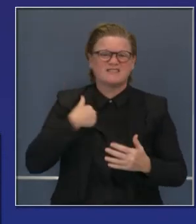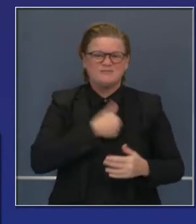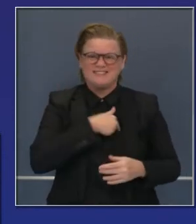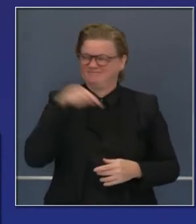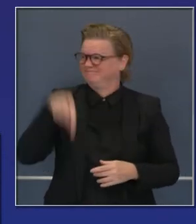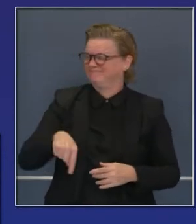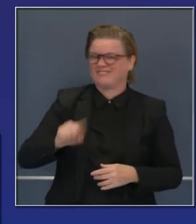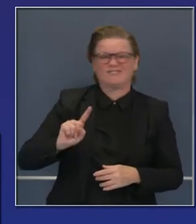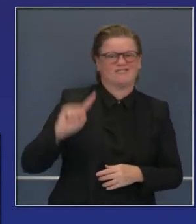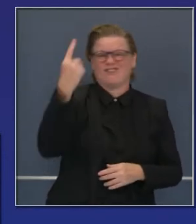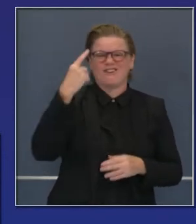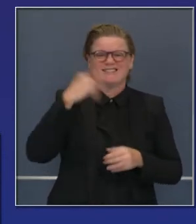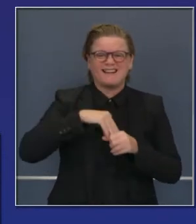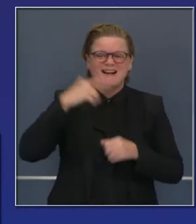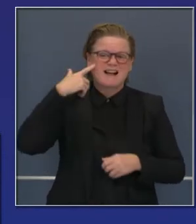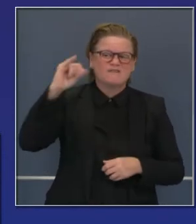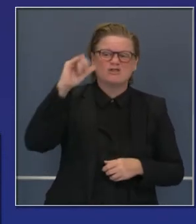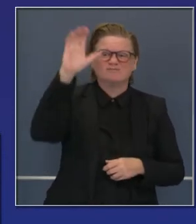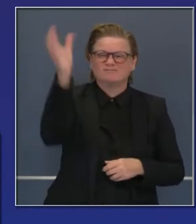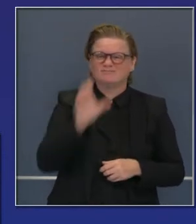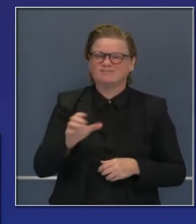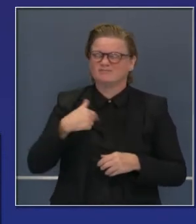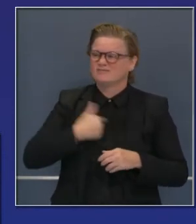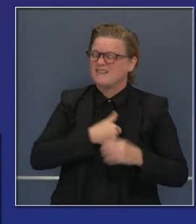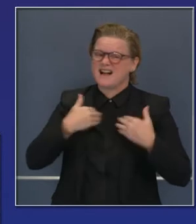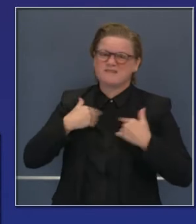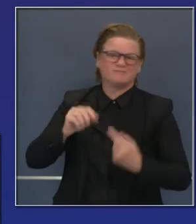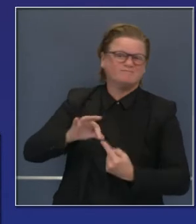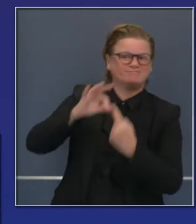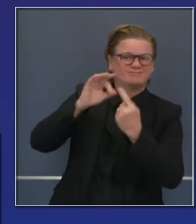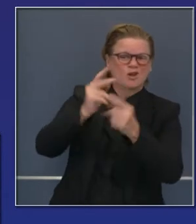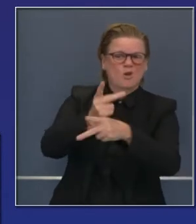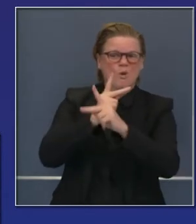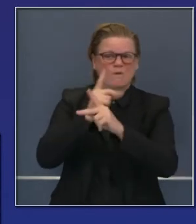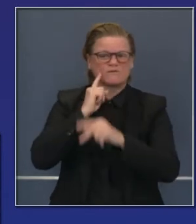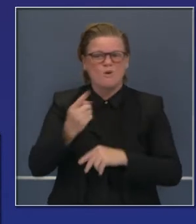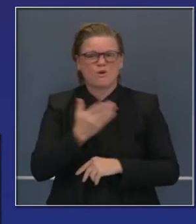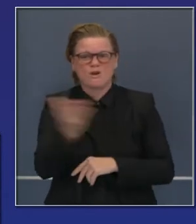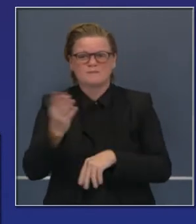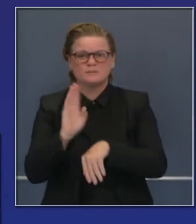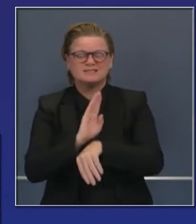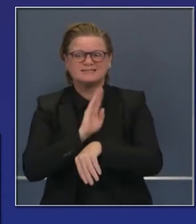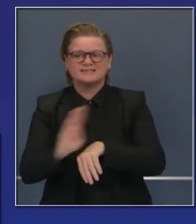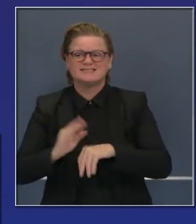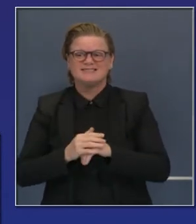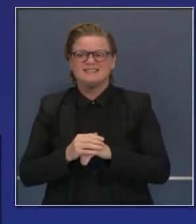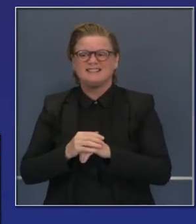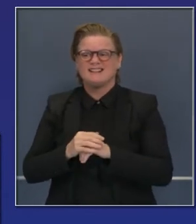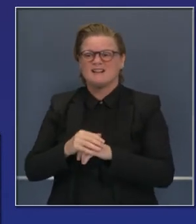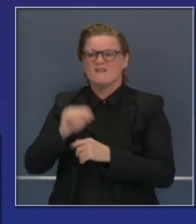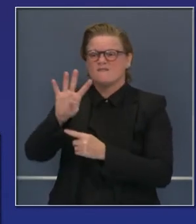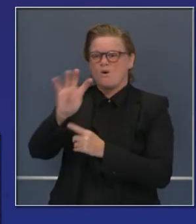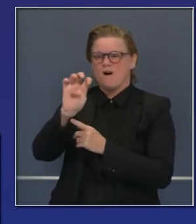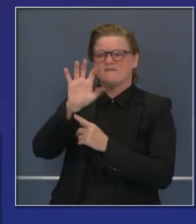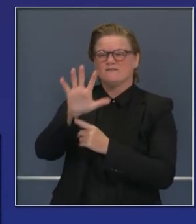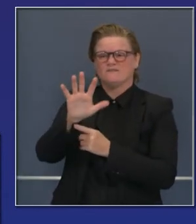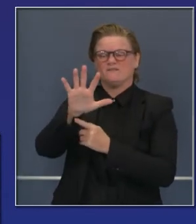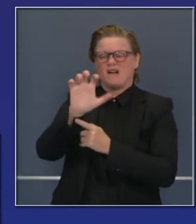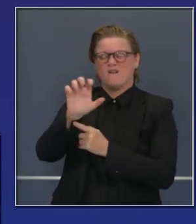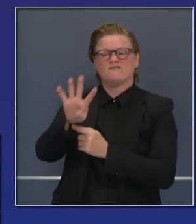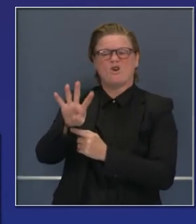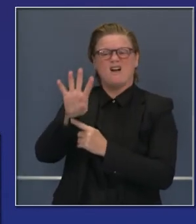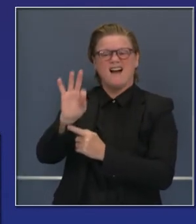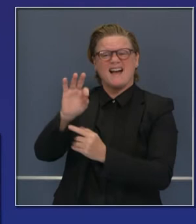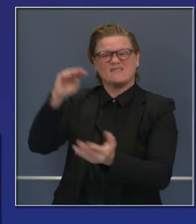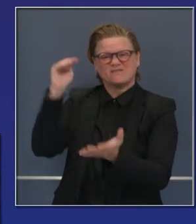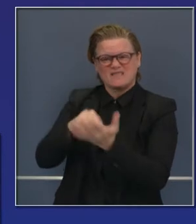primer estado en movilizarse para obtener estos préstamos durante desastres. Y pueden ver que ya 549